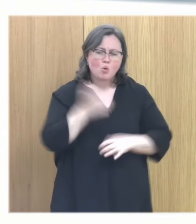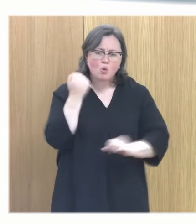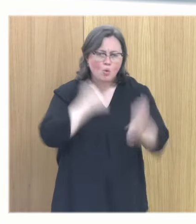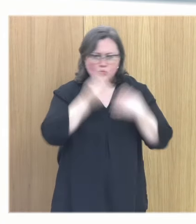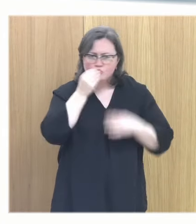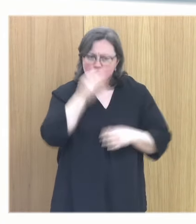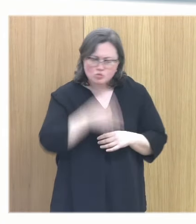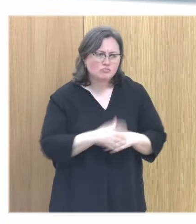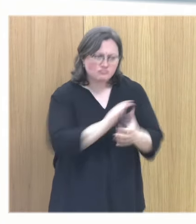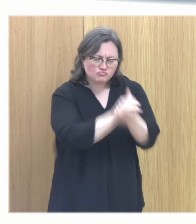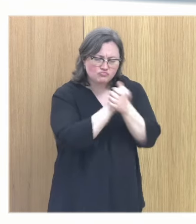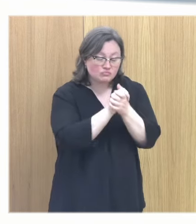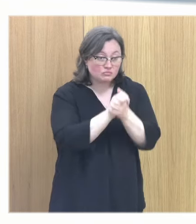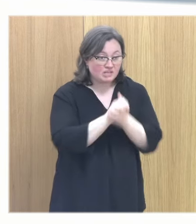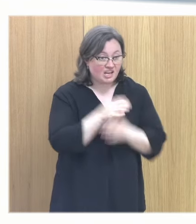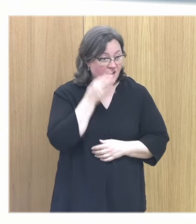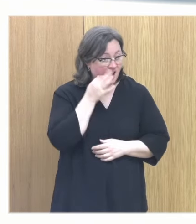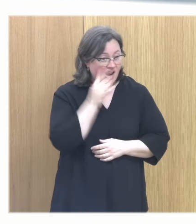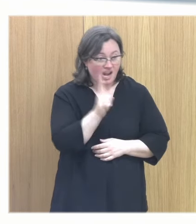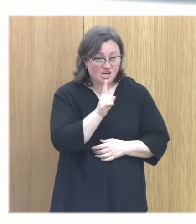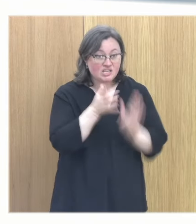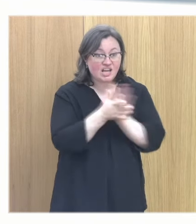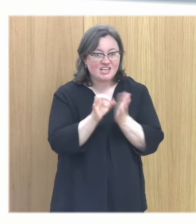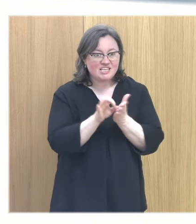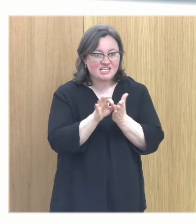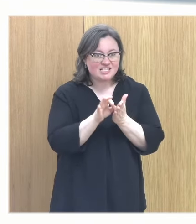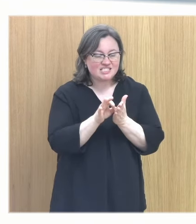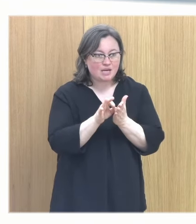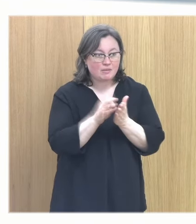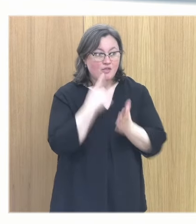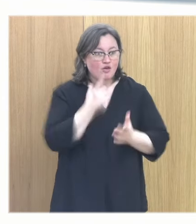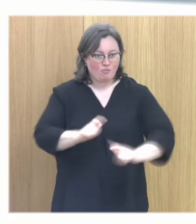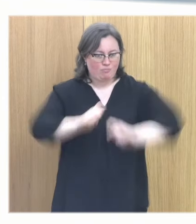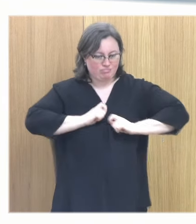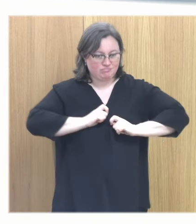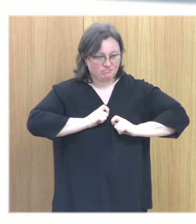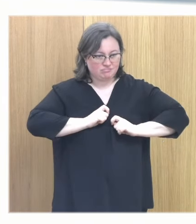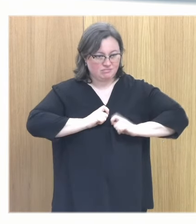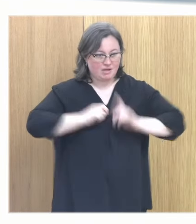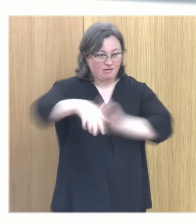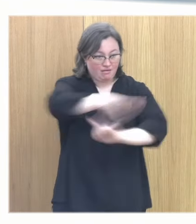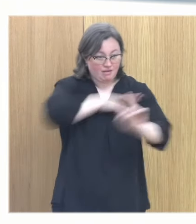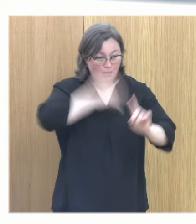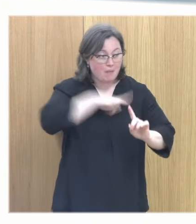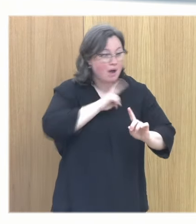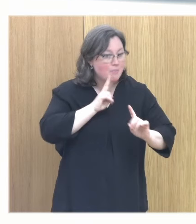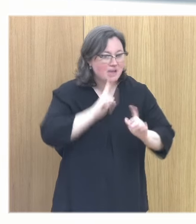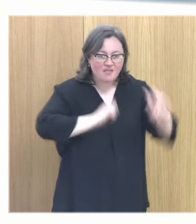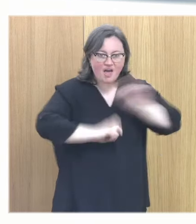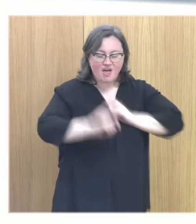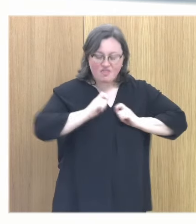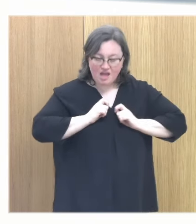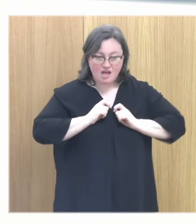viviendo y lo único que hicieron fue hacer el servicio a nosotros a sus padres a los que